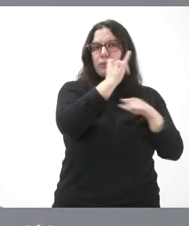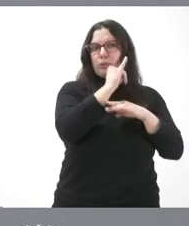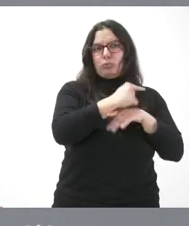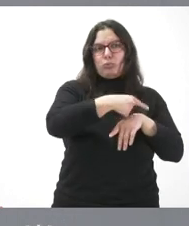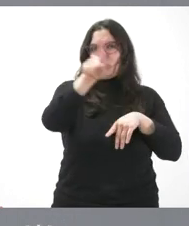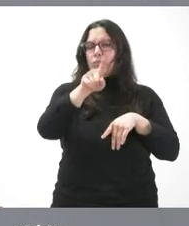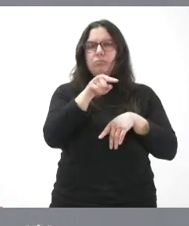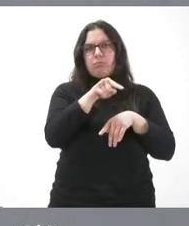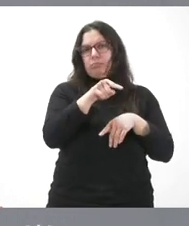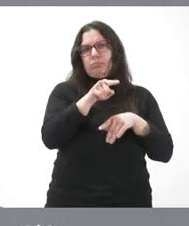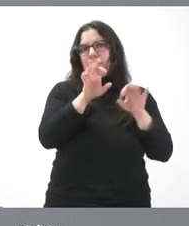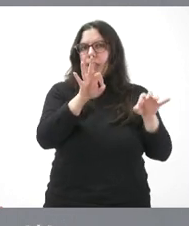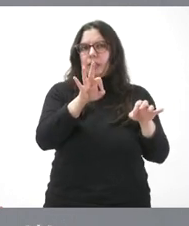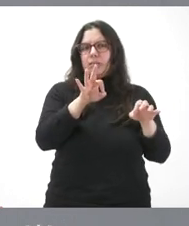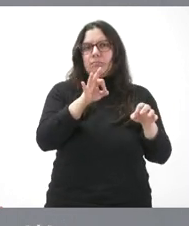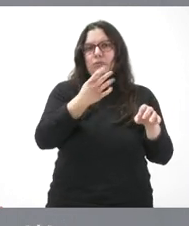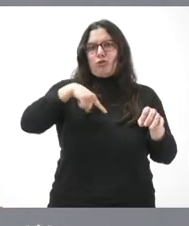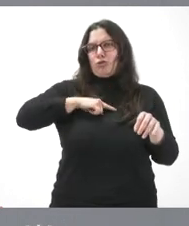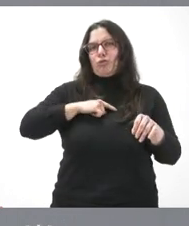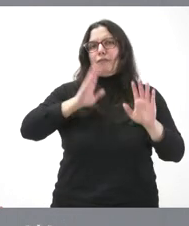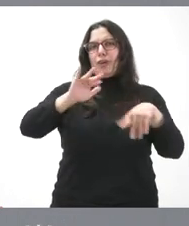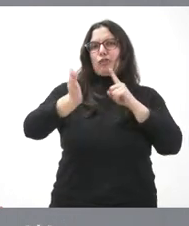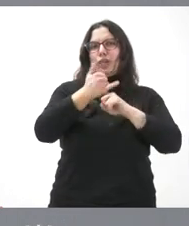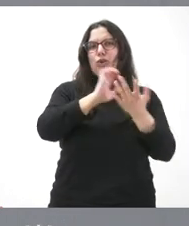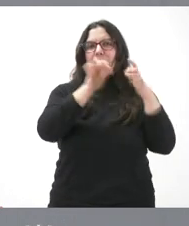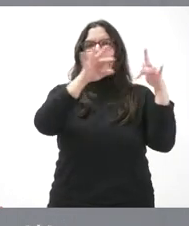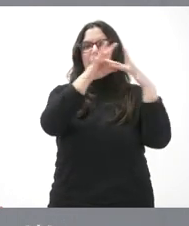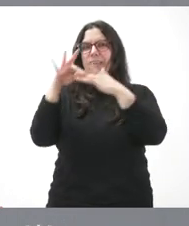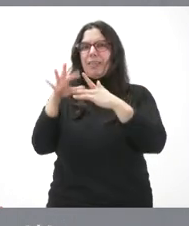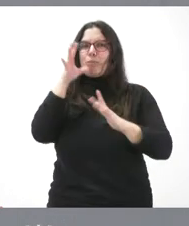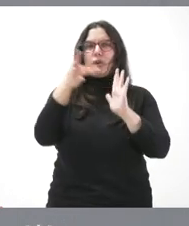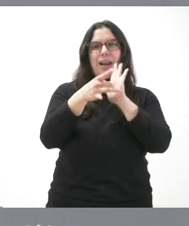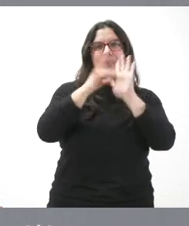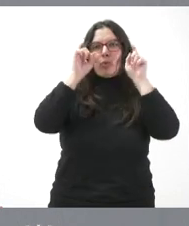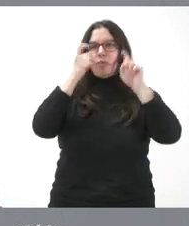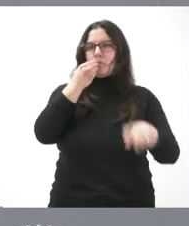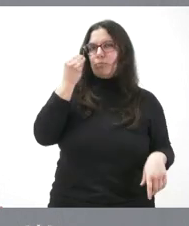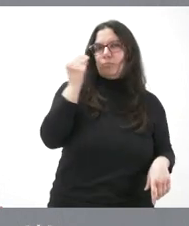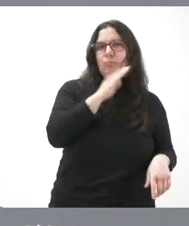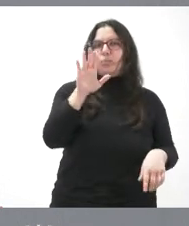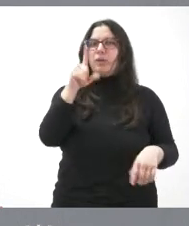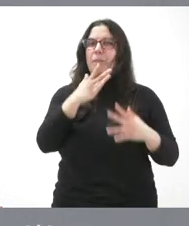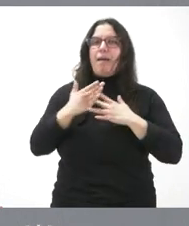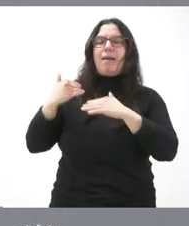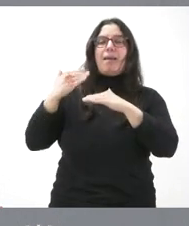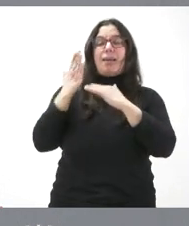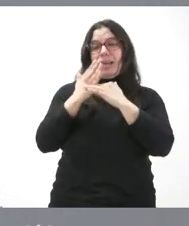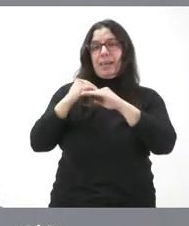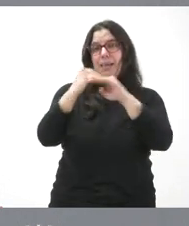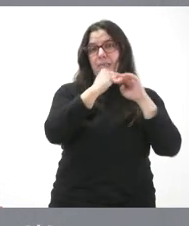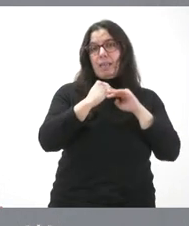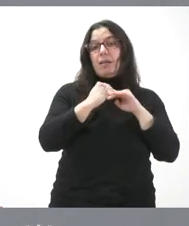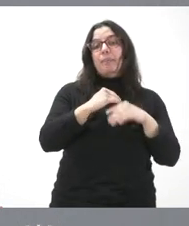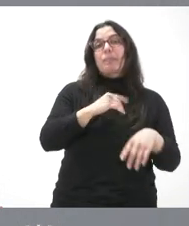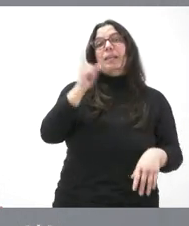a Castilla y León en el liderazgo nacional en la calidad y equidad del sistema no universitario y